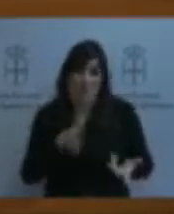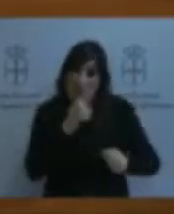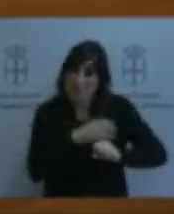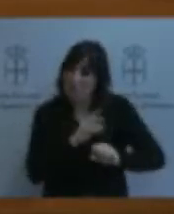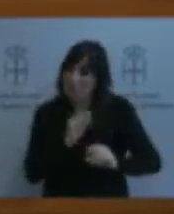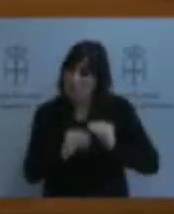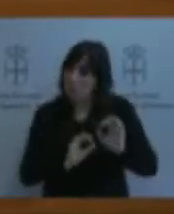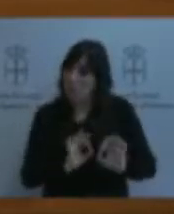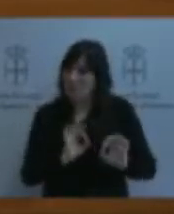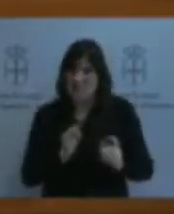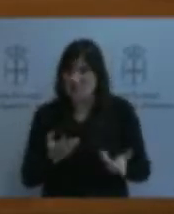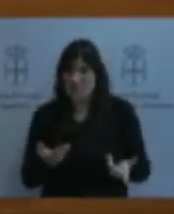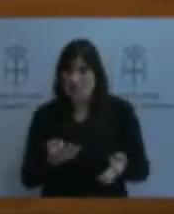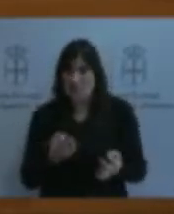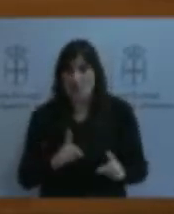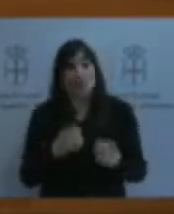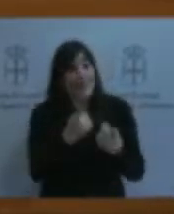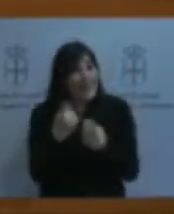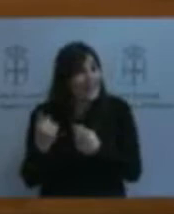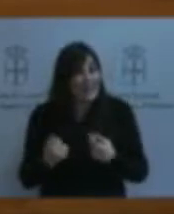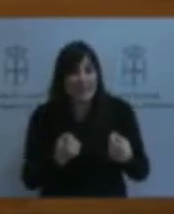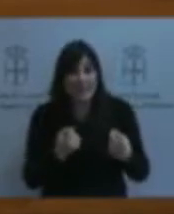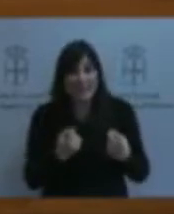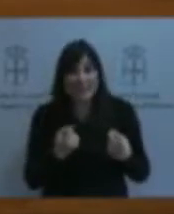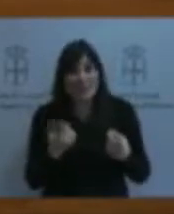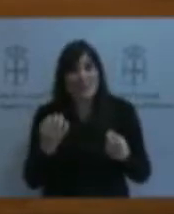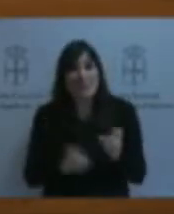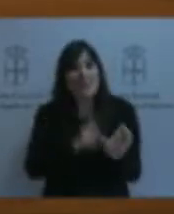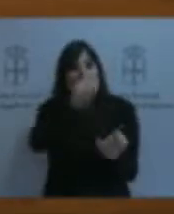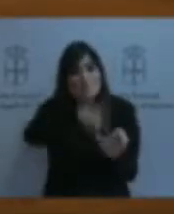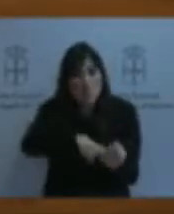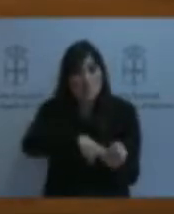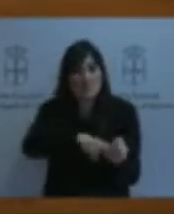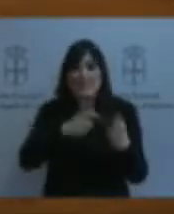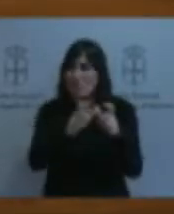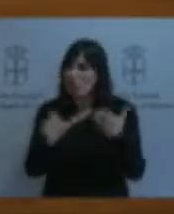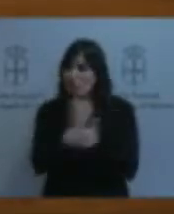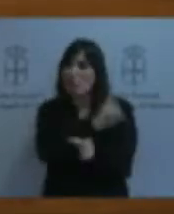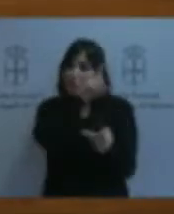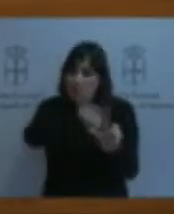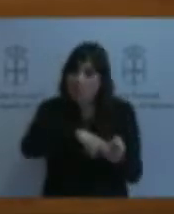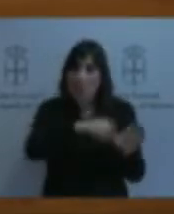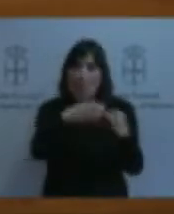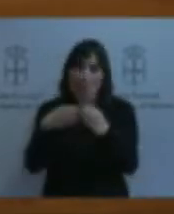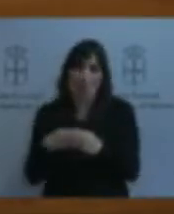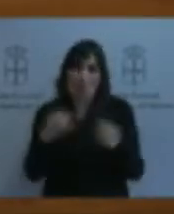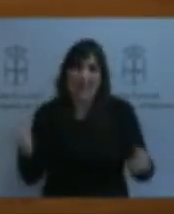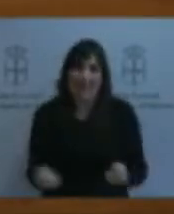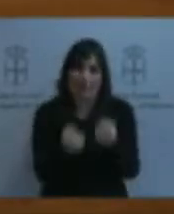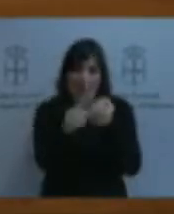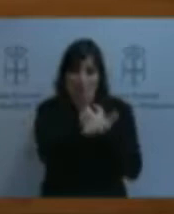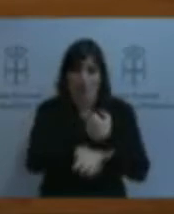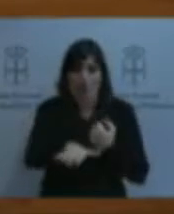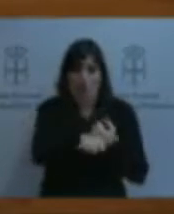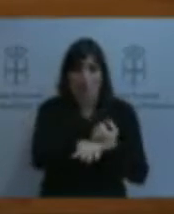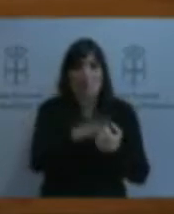todo el sector participe en los grupos de acción local, ya que hasta ahora no han participado en la elaboración